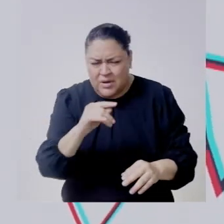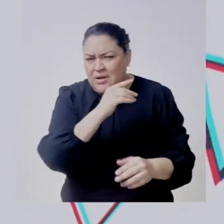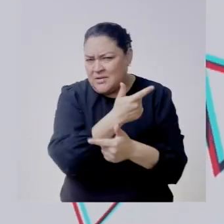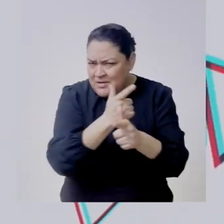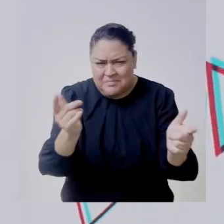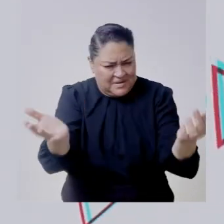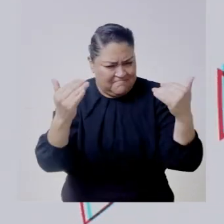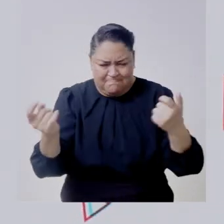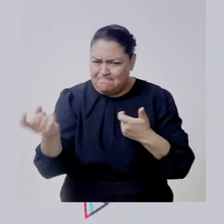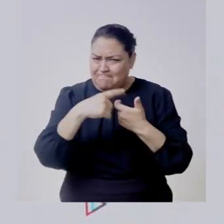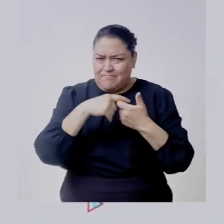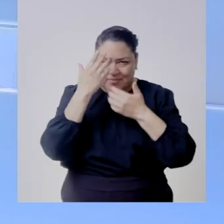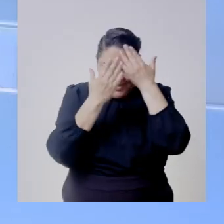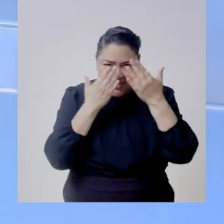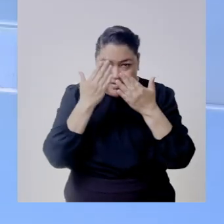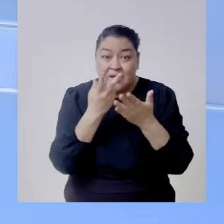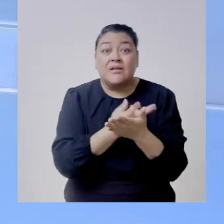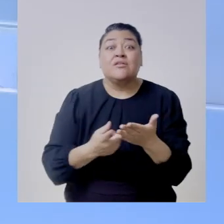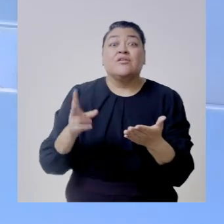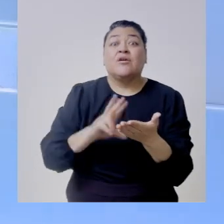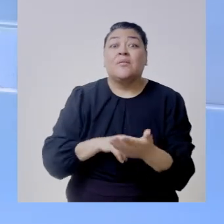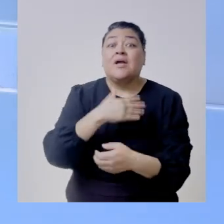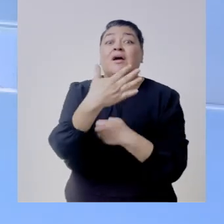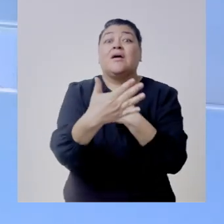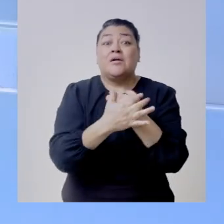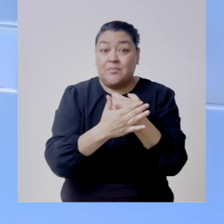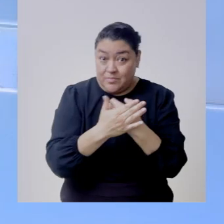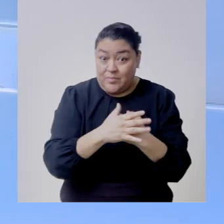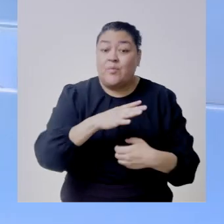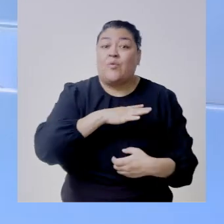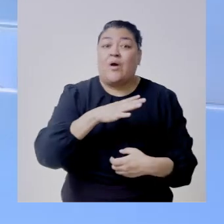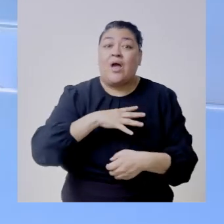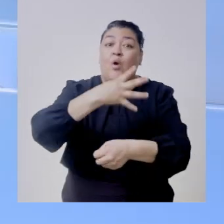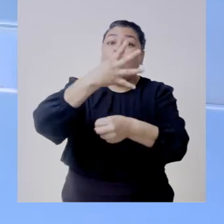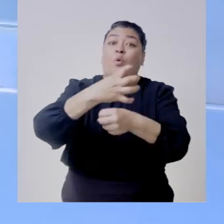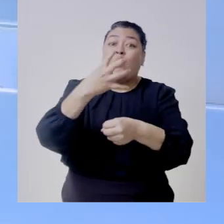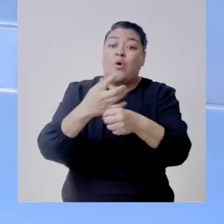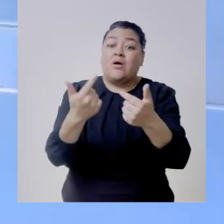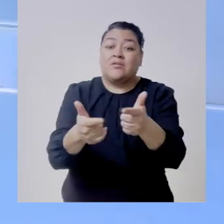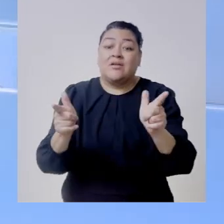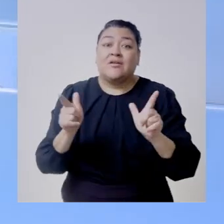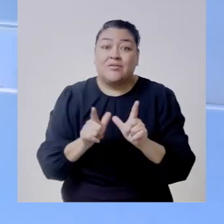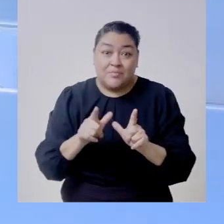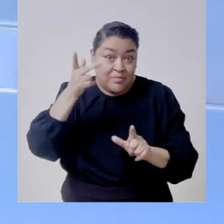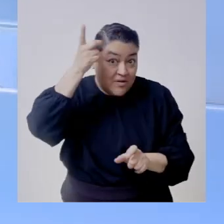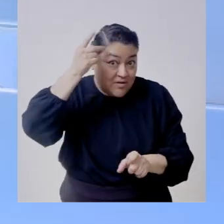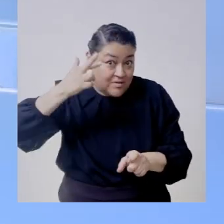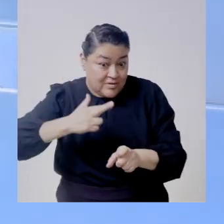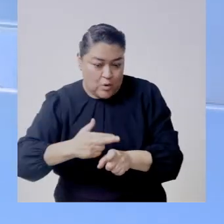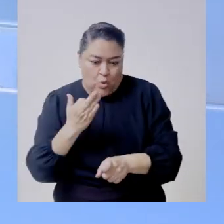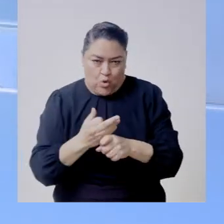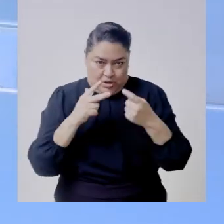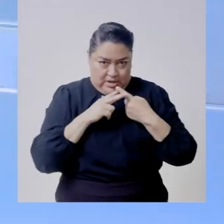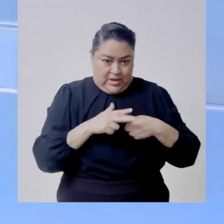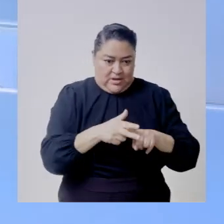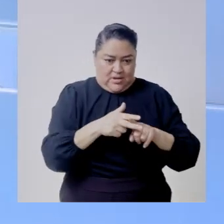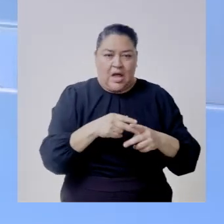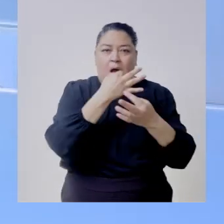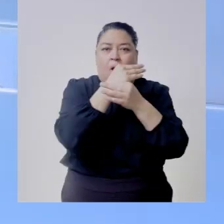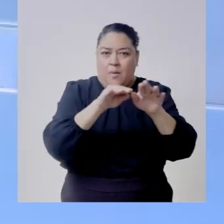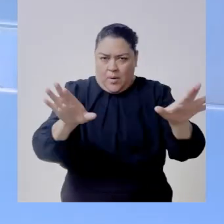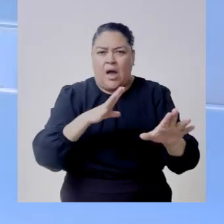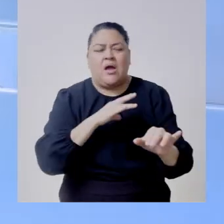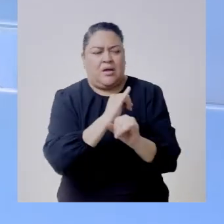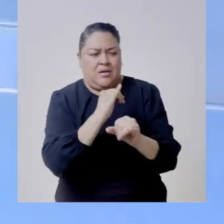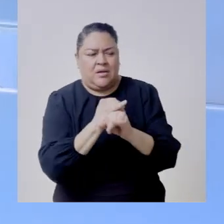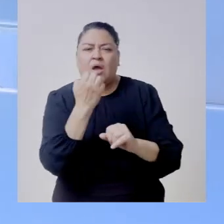posgrados de el tribunal también fíjate que viene la convocatoria para la cuarta generación del doctorado ahorita se acaba de abrir está